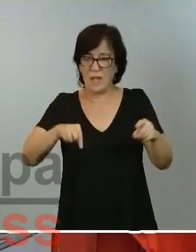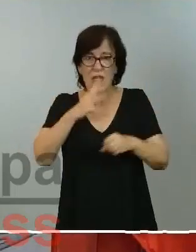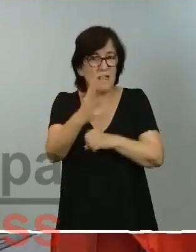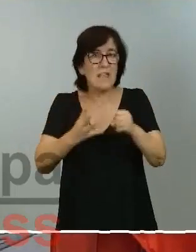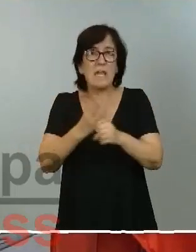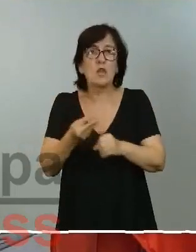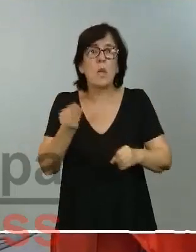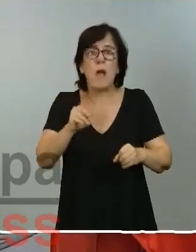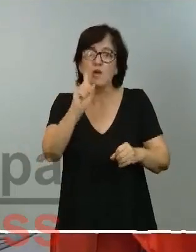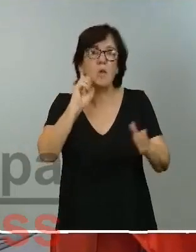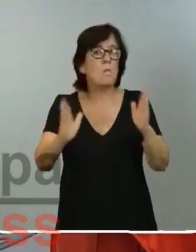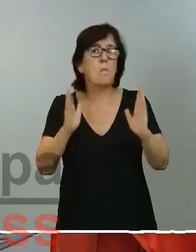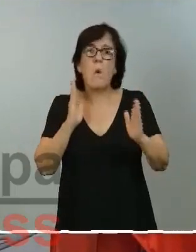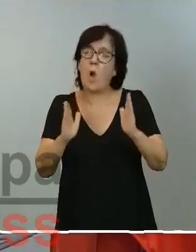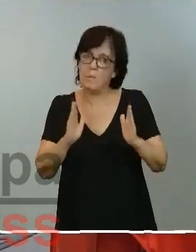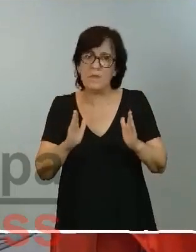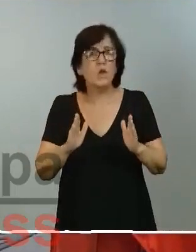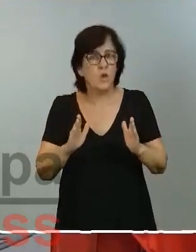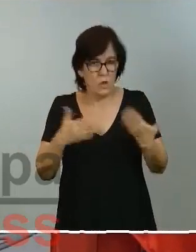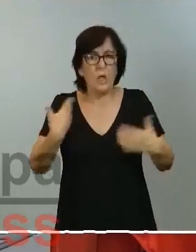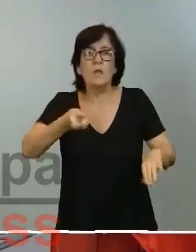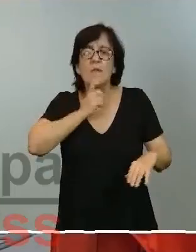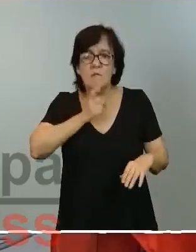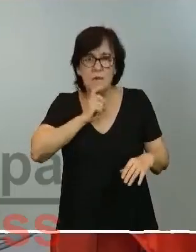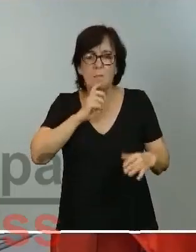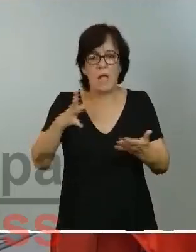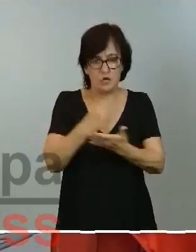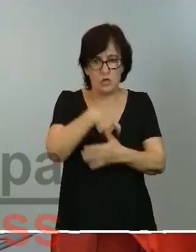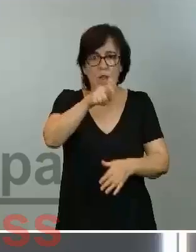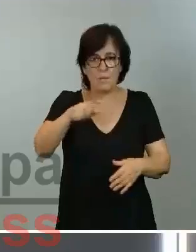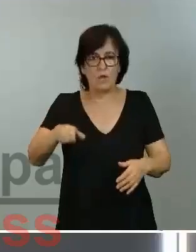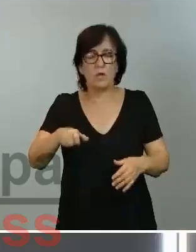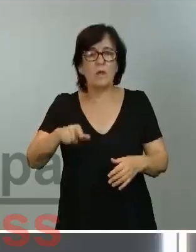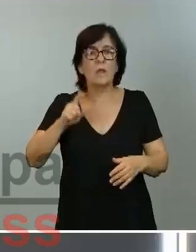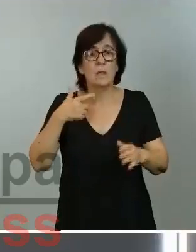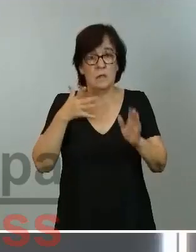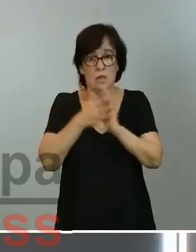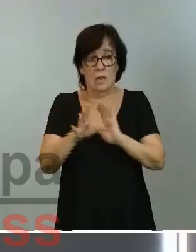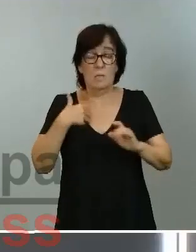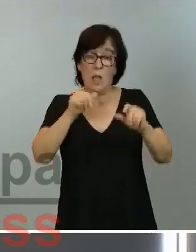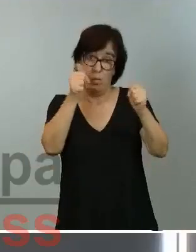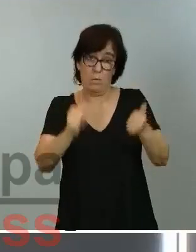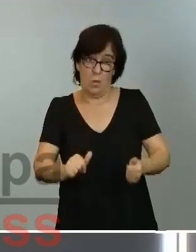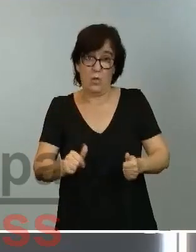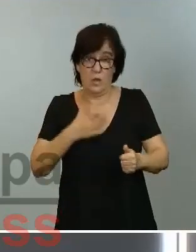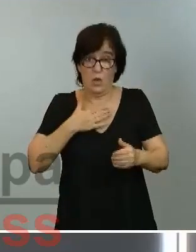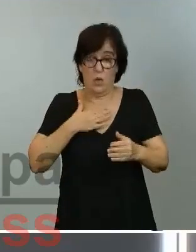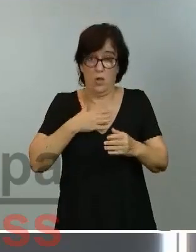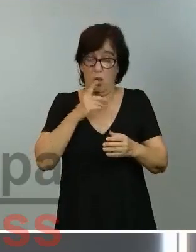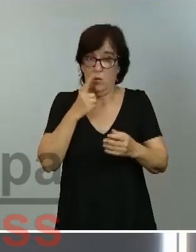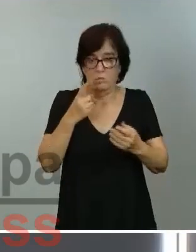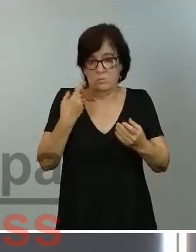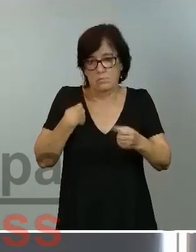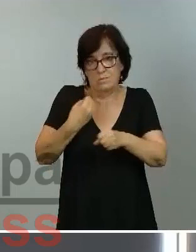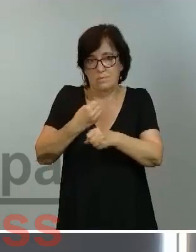es un momento crítico para todos los ciudadanos y, sobre todo, para nuestro modelo productivo. Necesitamos salir del